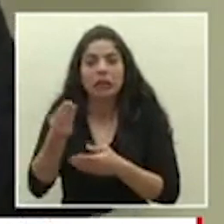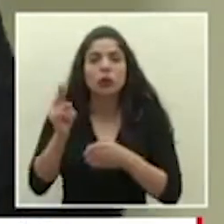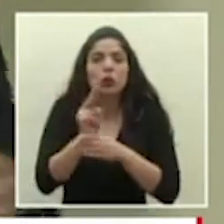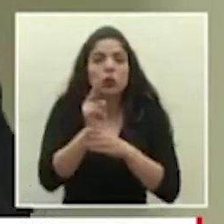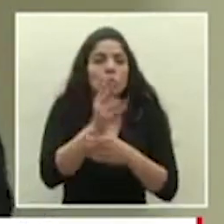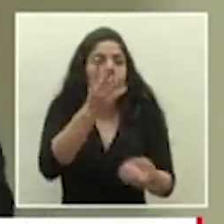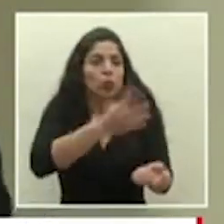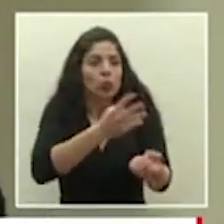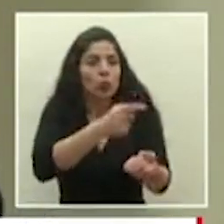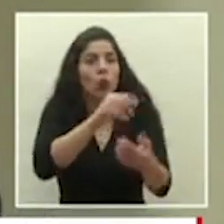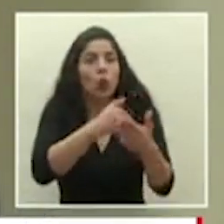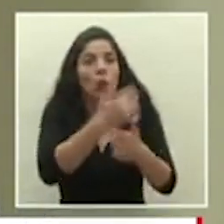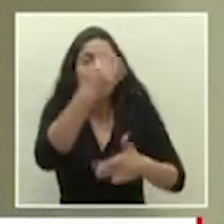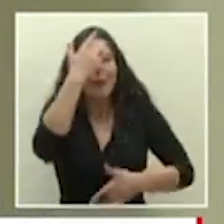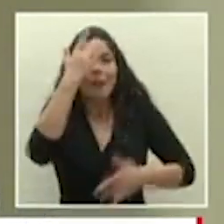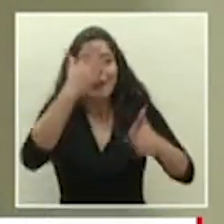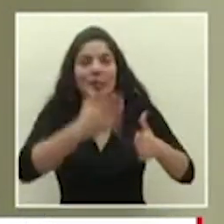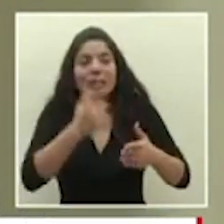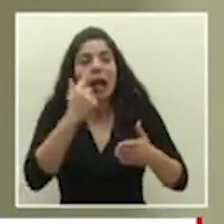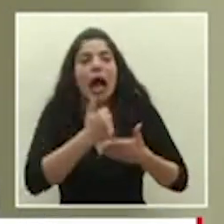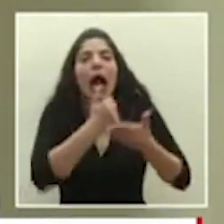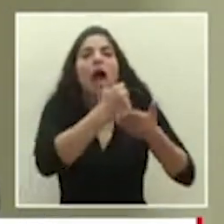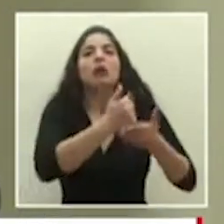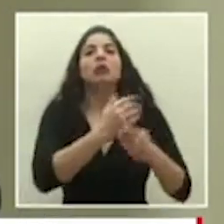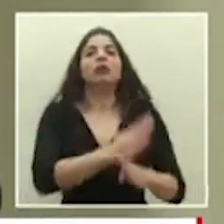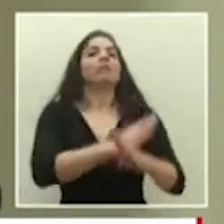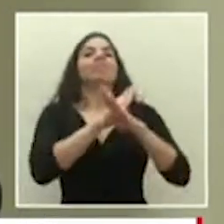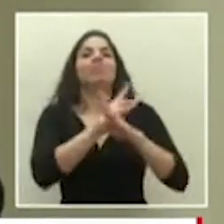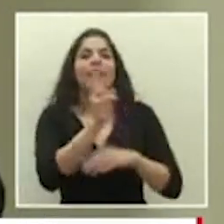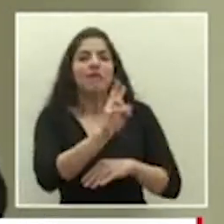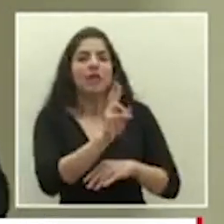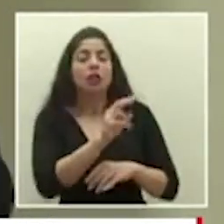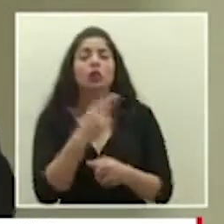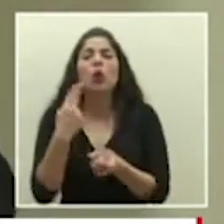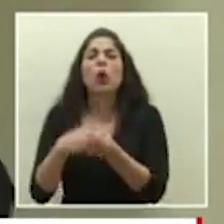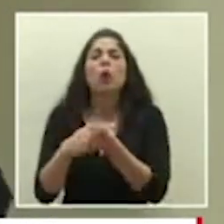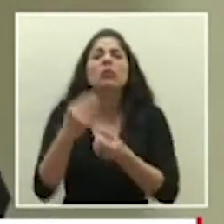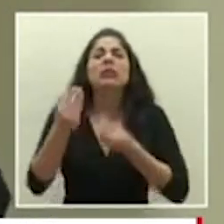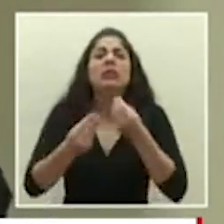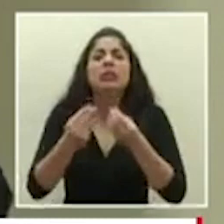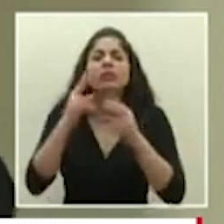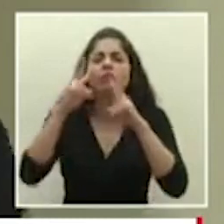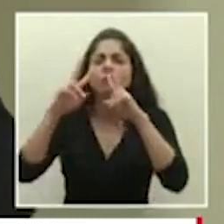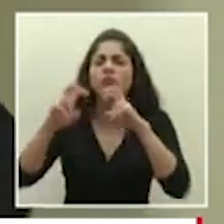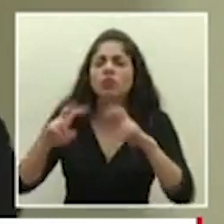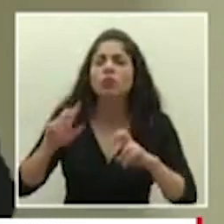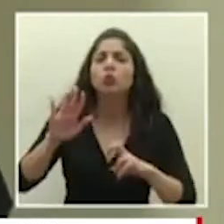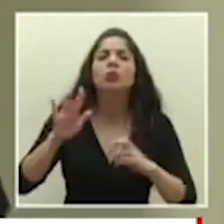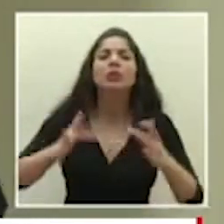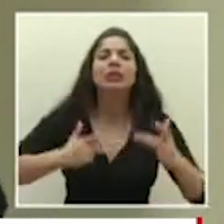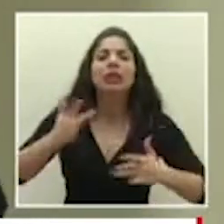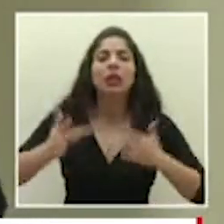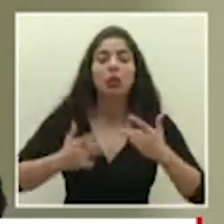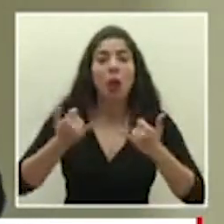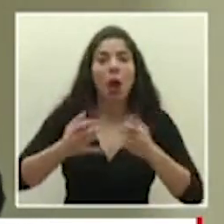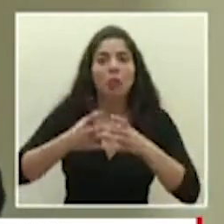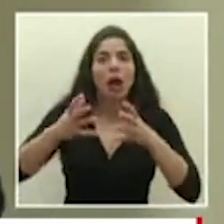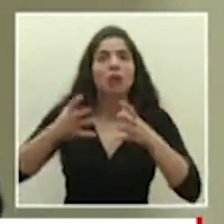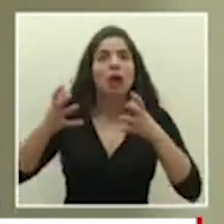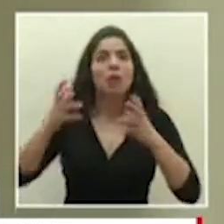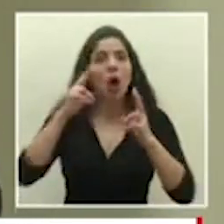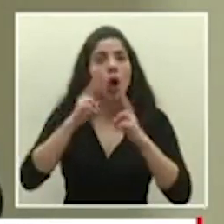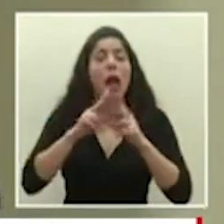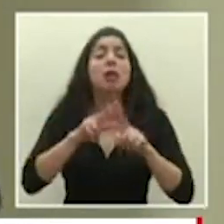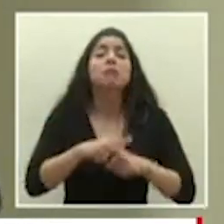virus en el nuevo paciente lo que se hace en el hospital es tratar todos los síntomas y cada vez se conocen más al